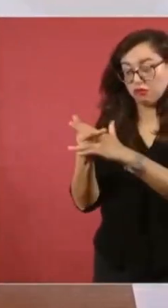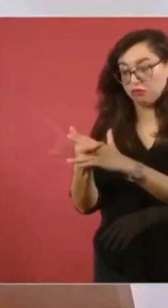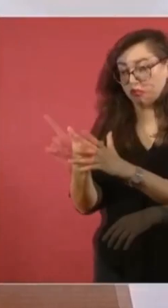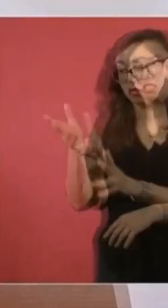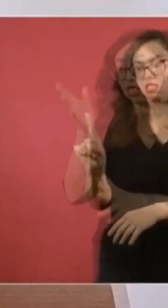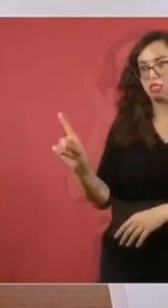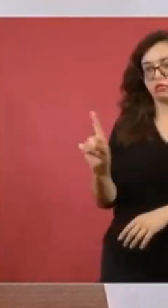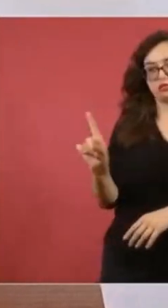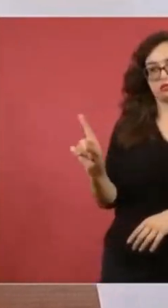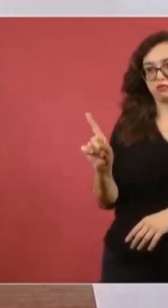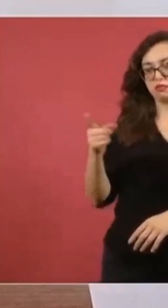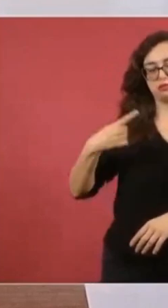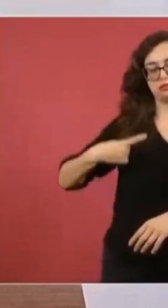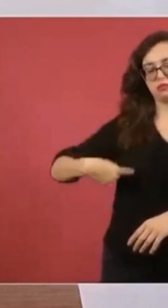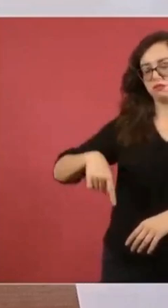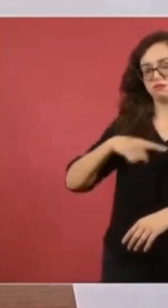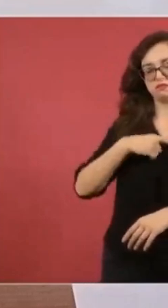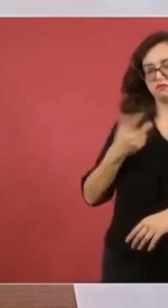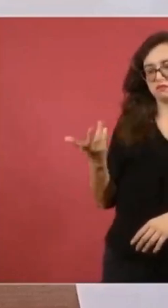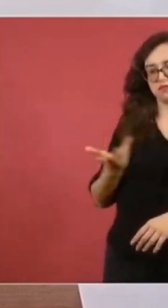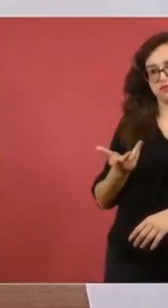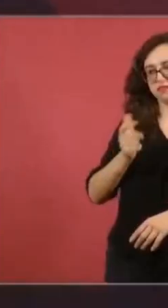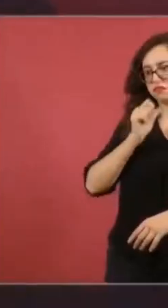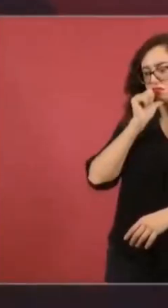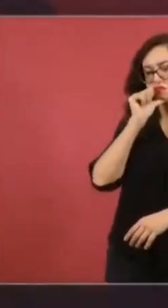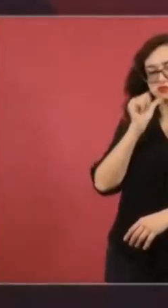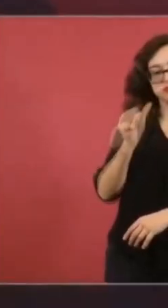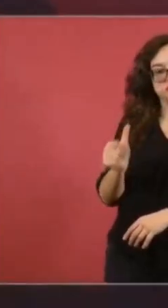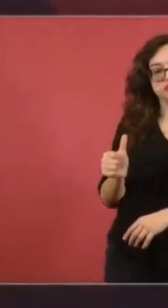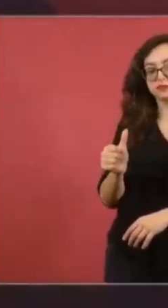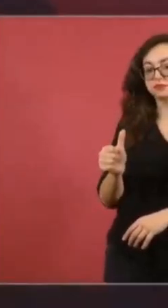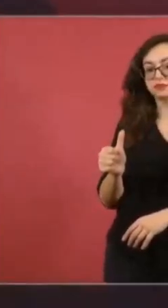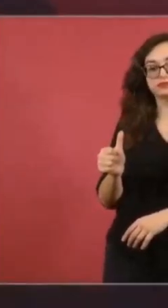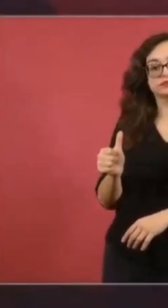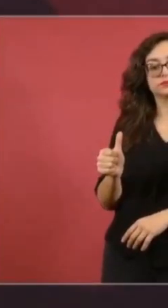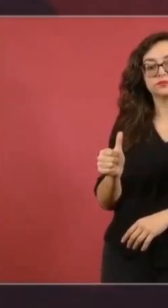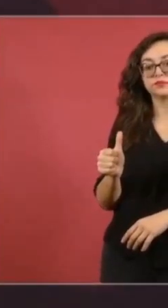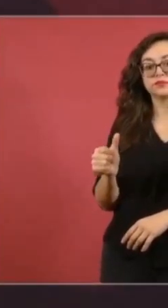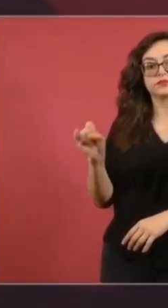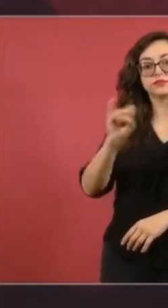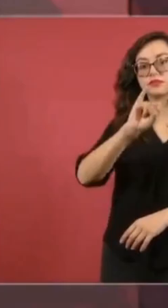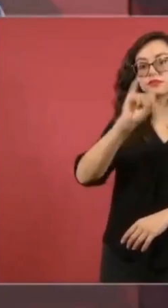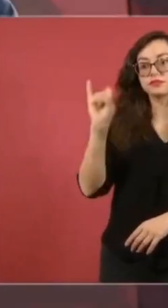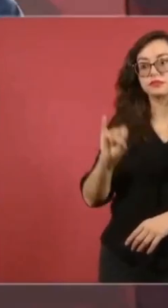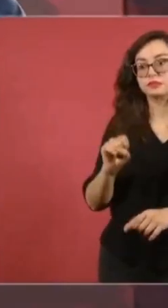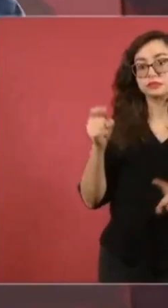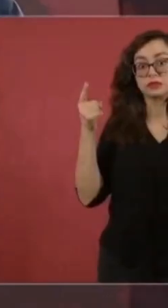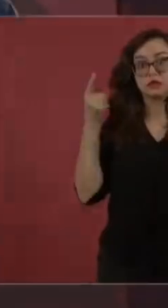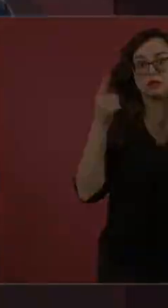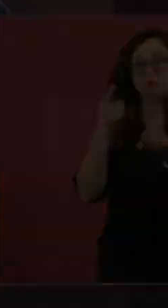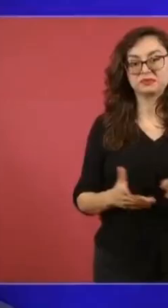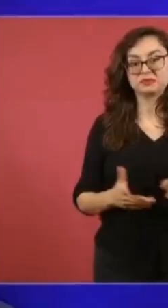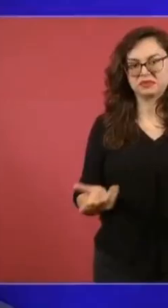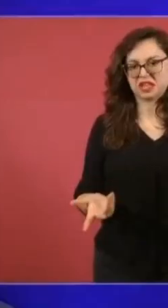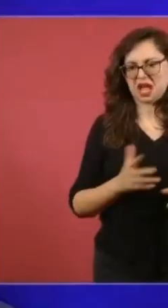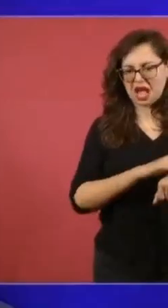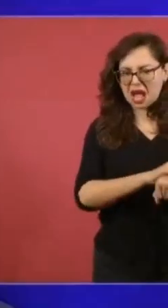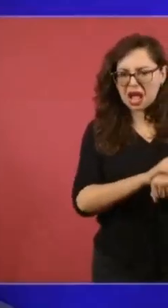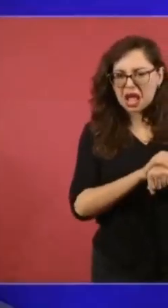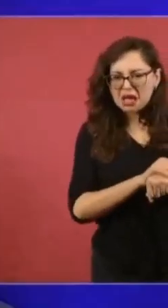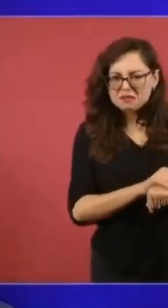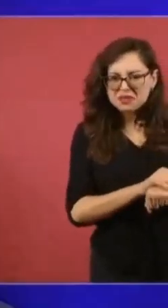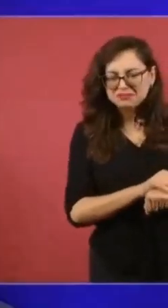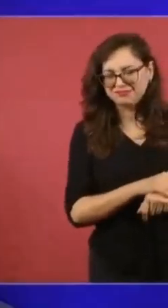tenemos el propósito de quitarle la vida a nadie. Ciro,